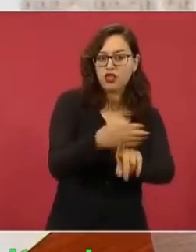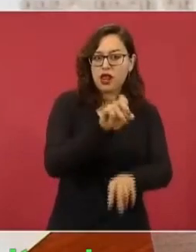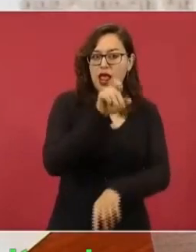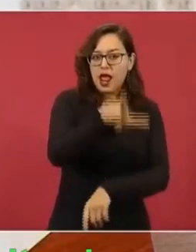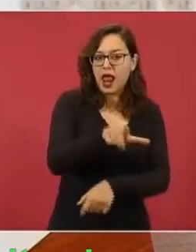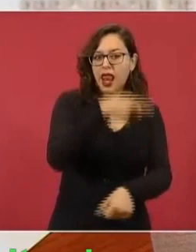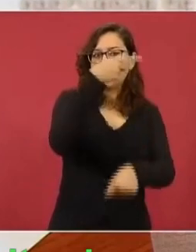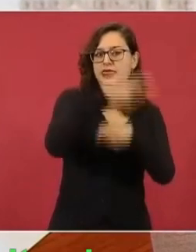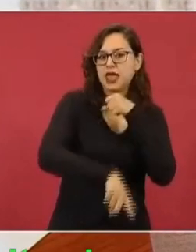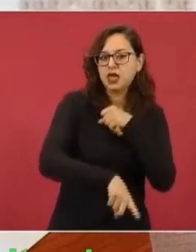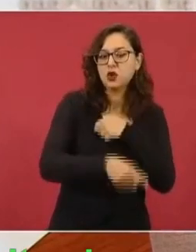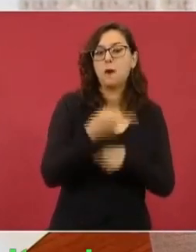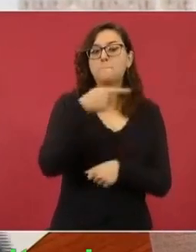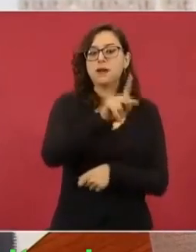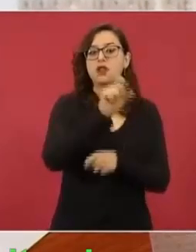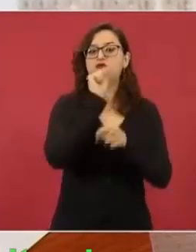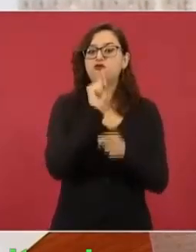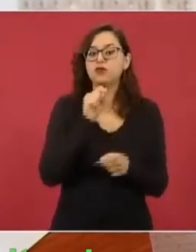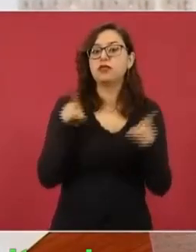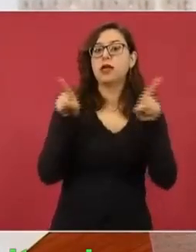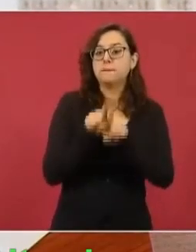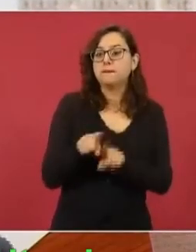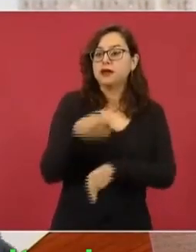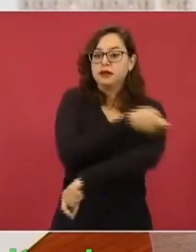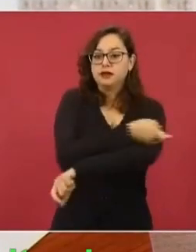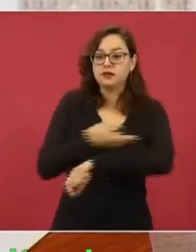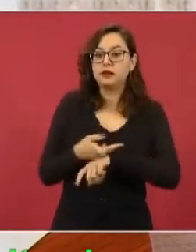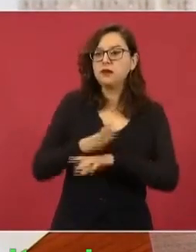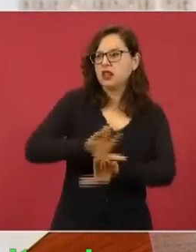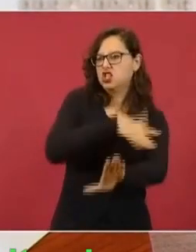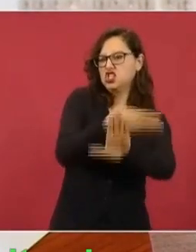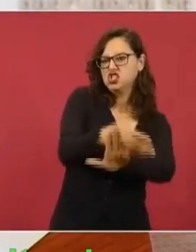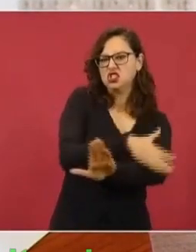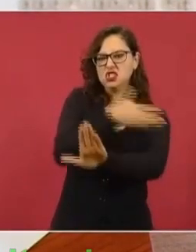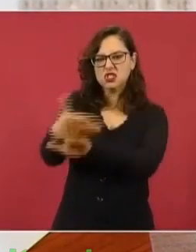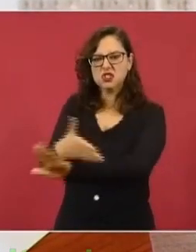este caso, sino a sus familiares,